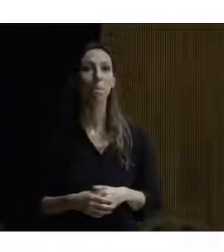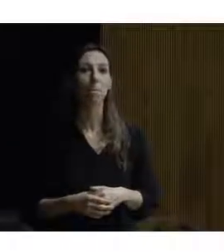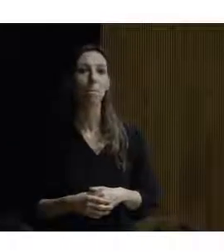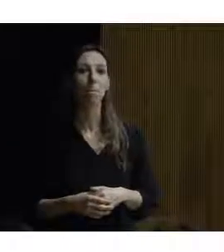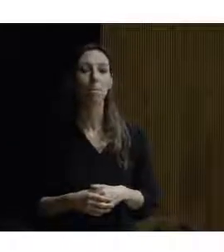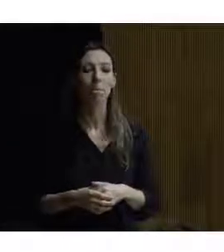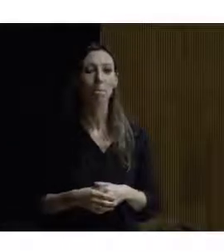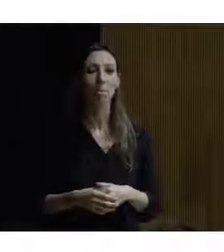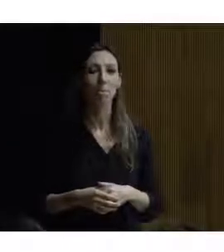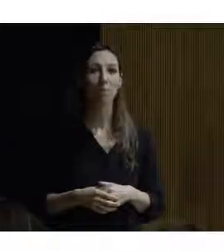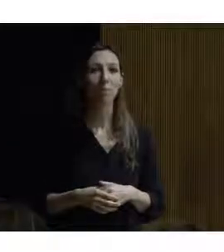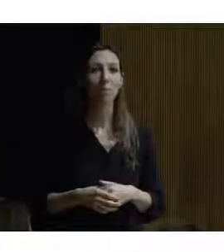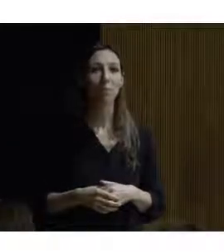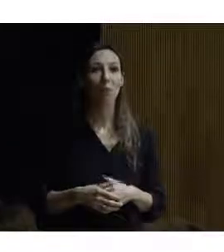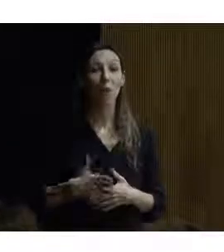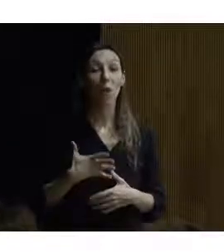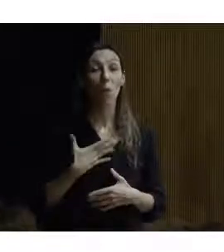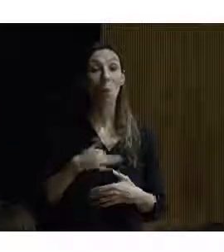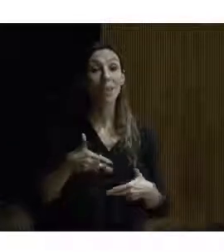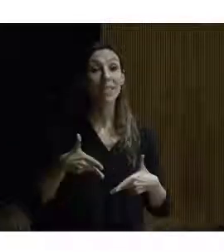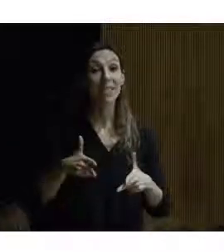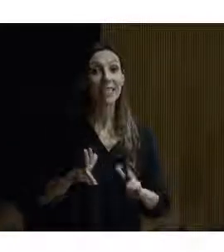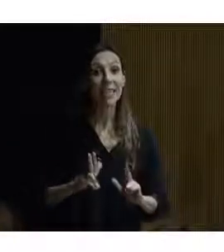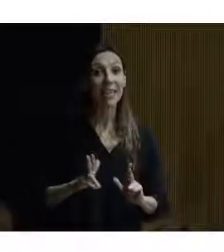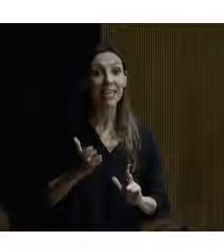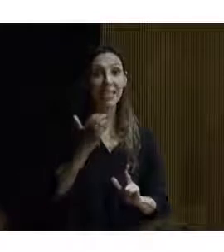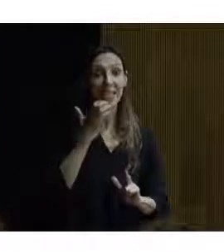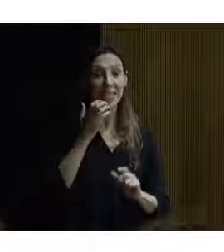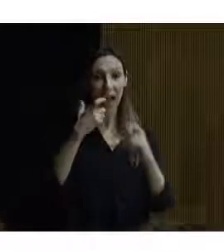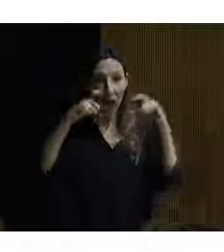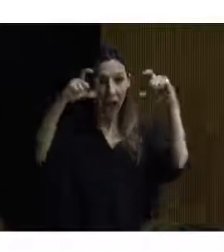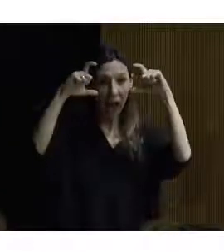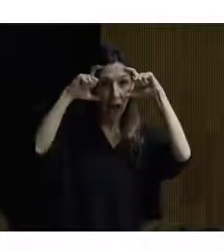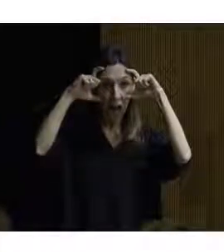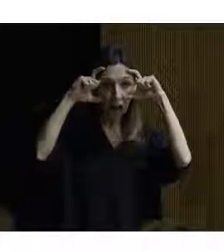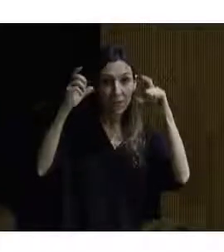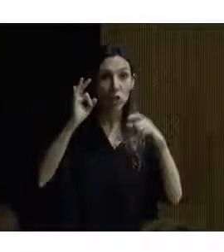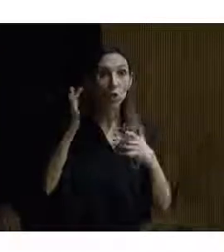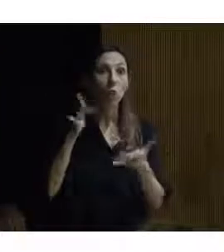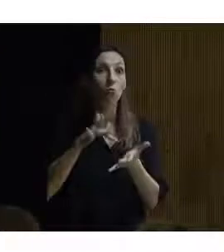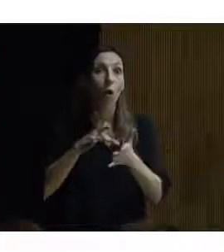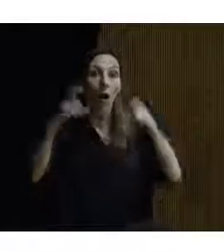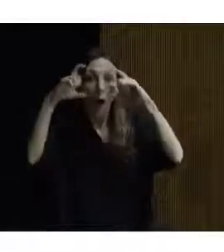me gustaría que os sentarais todos aquellos que utilicéis gafas o las utilicéis en algún momento dado